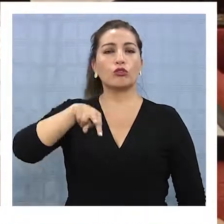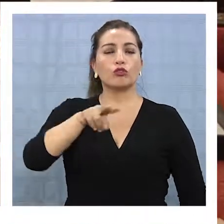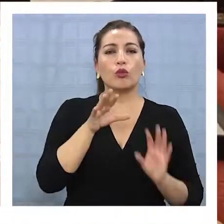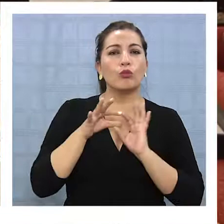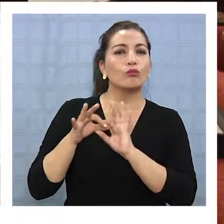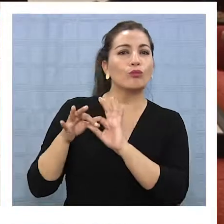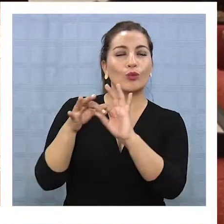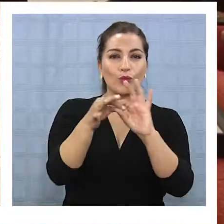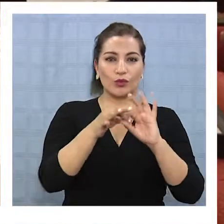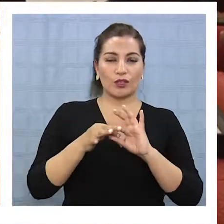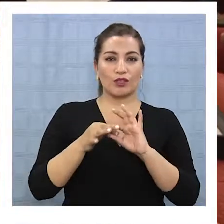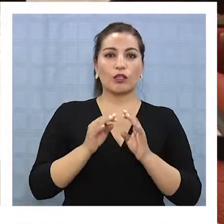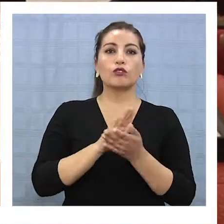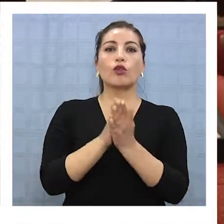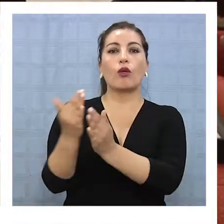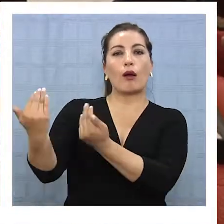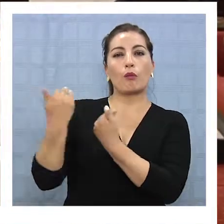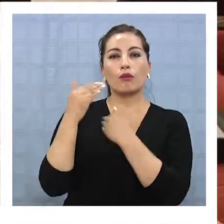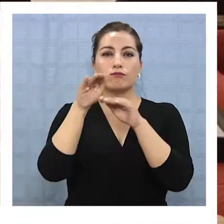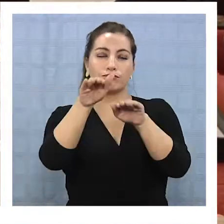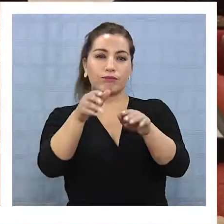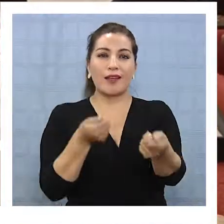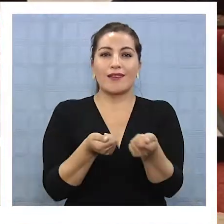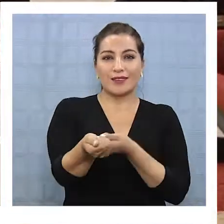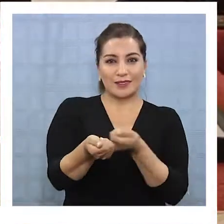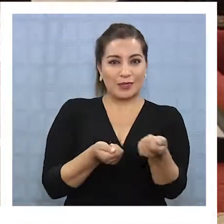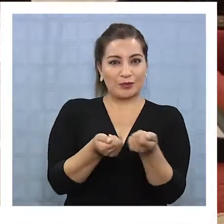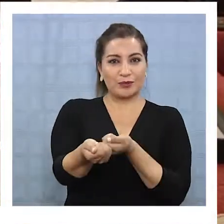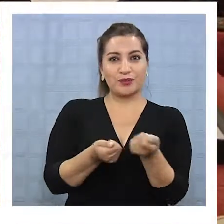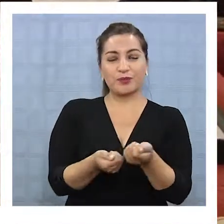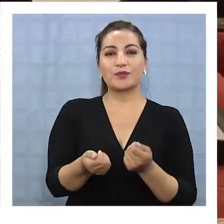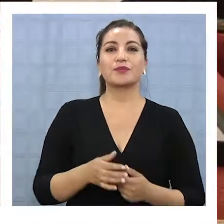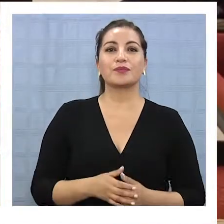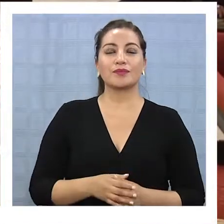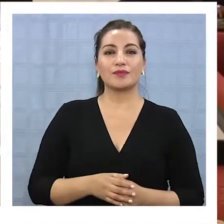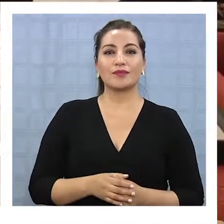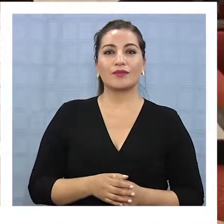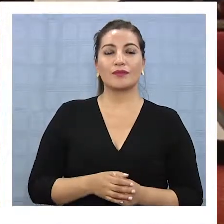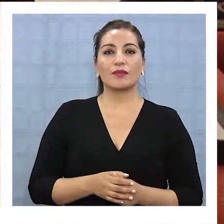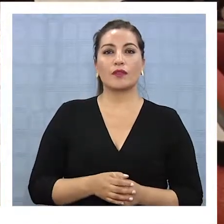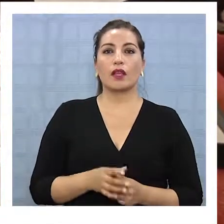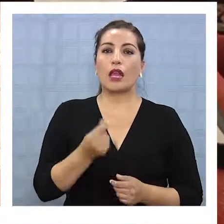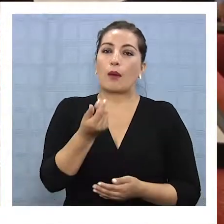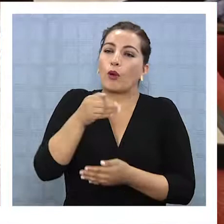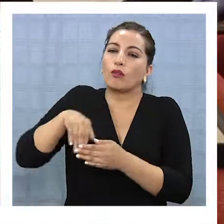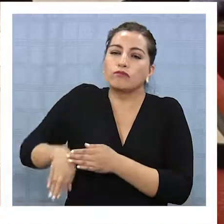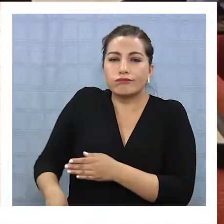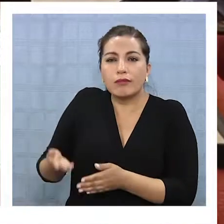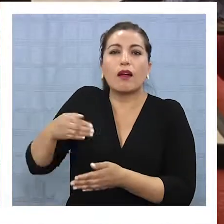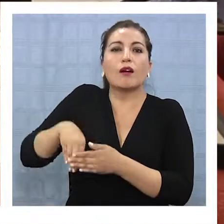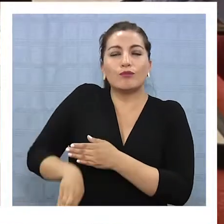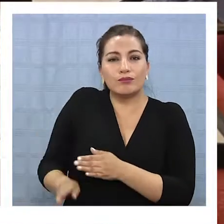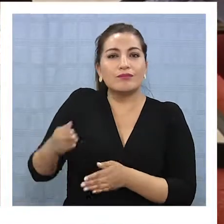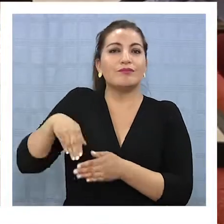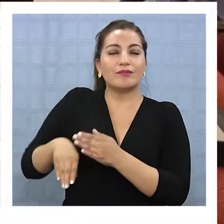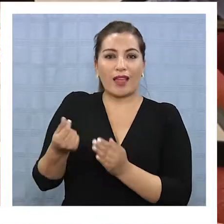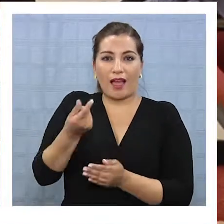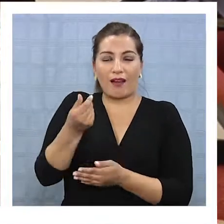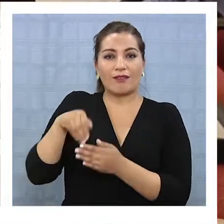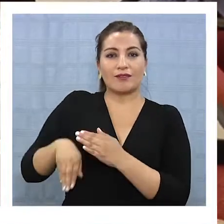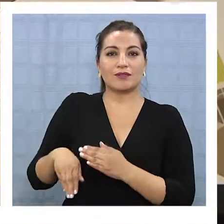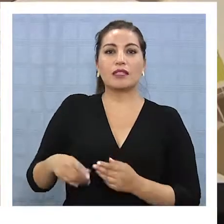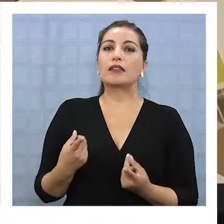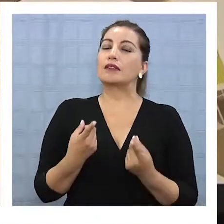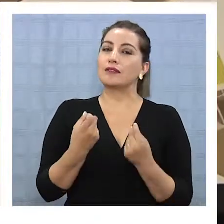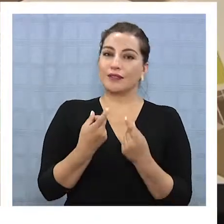todos nos colaboramos, que las inversiones han sido bajo el ahorro de cada agricultor, que tienen la